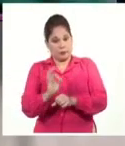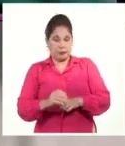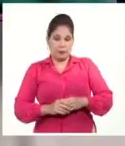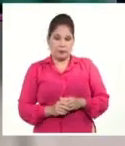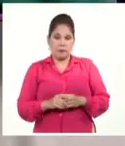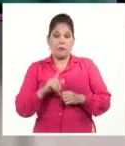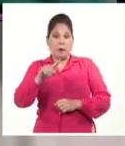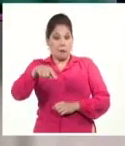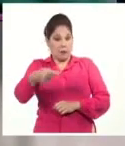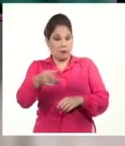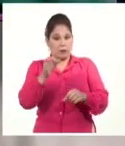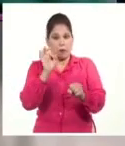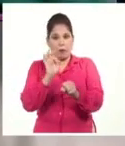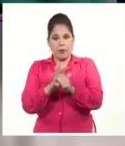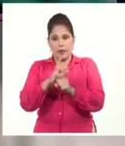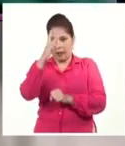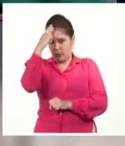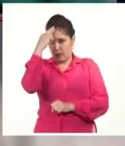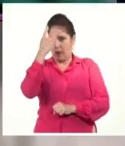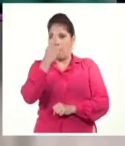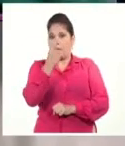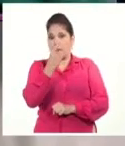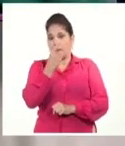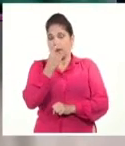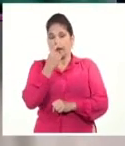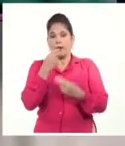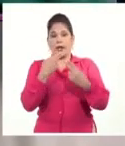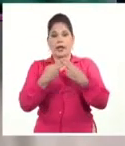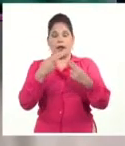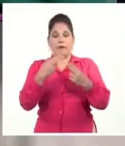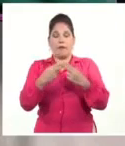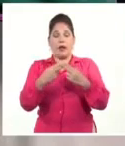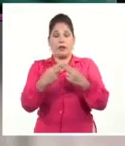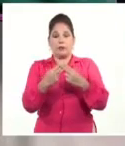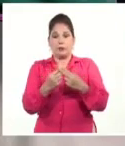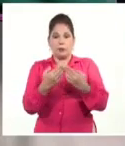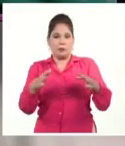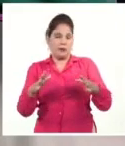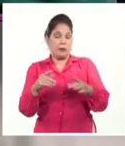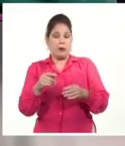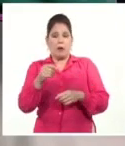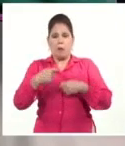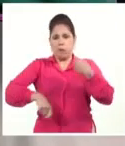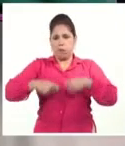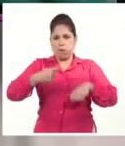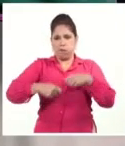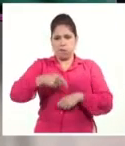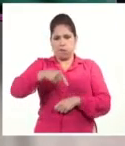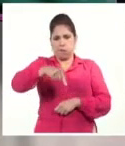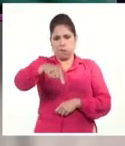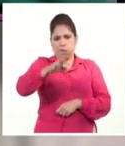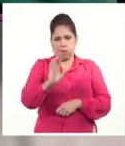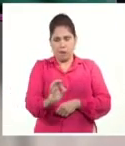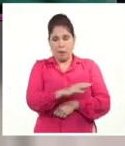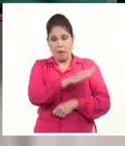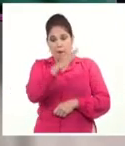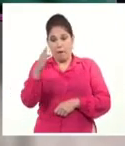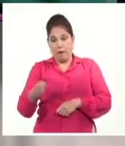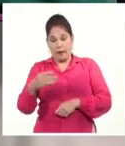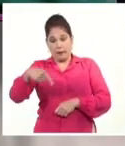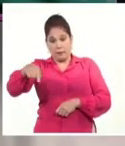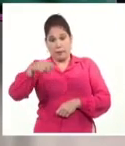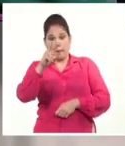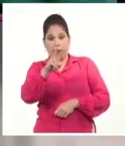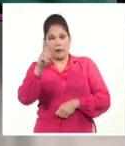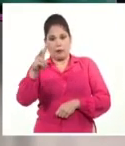tema, mañana comenzará en República Dominicana el Campeonato Panamericano Abierto de Pentatron Moderno que se extenderá hasta el próximo